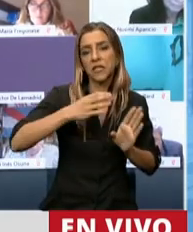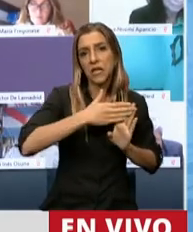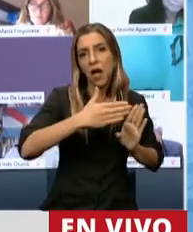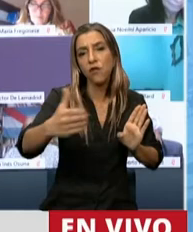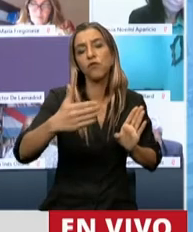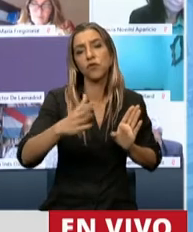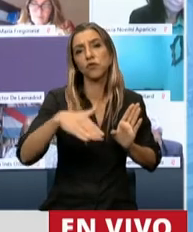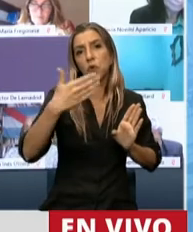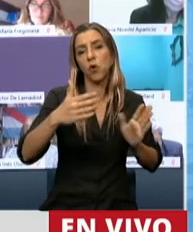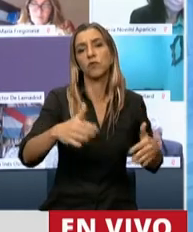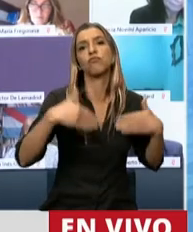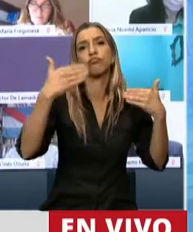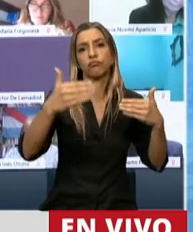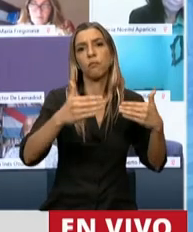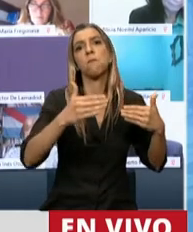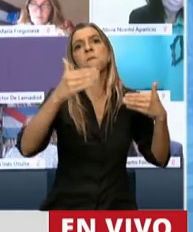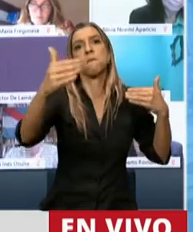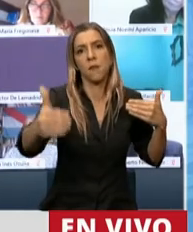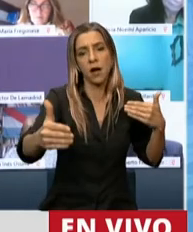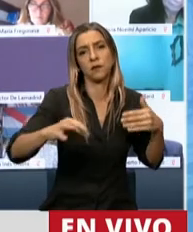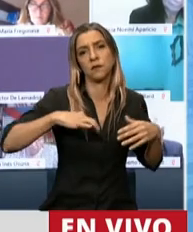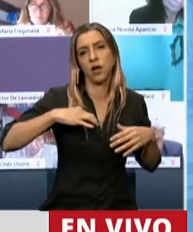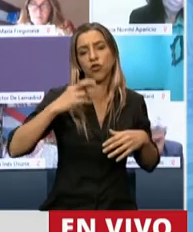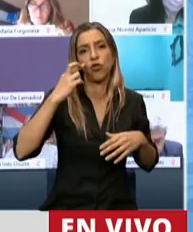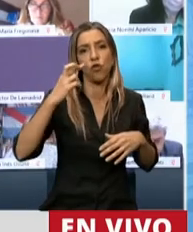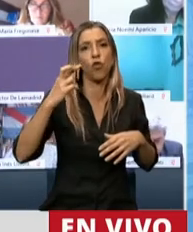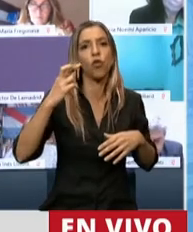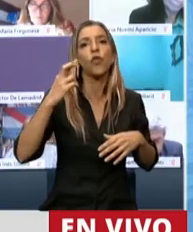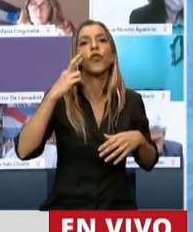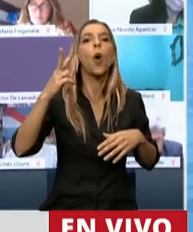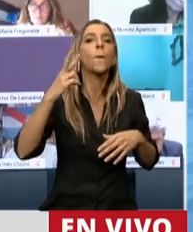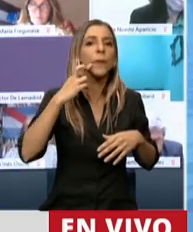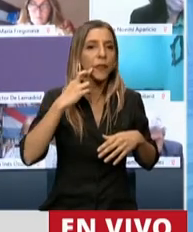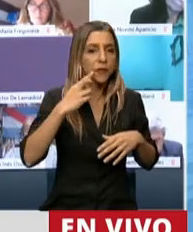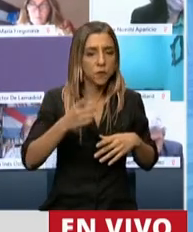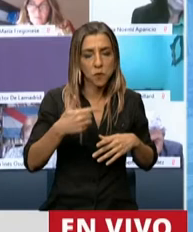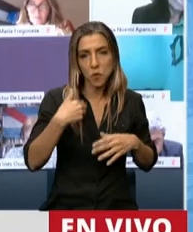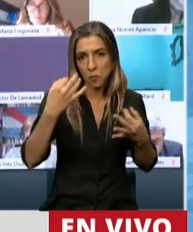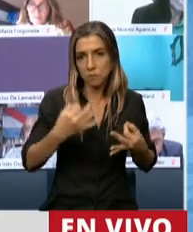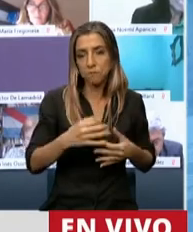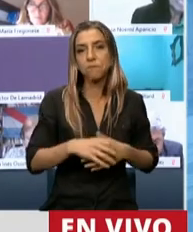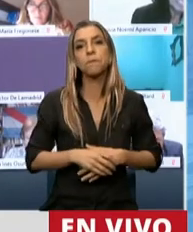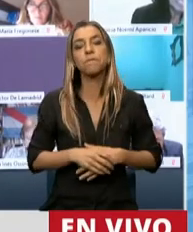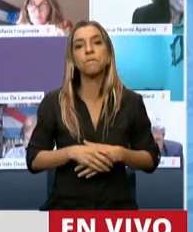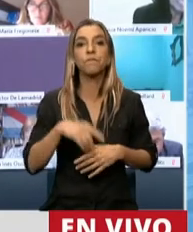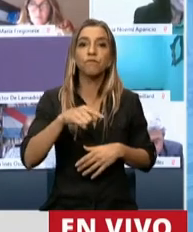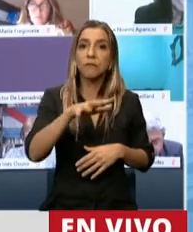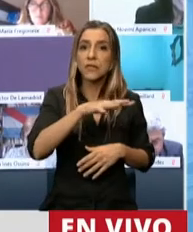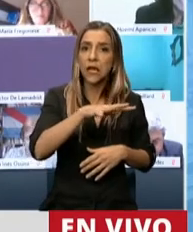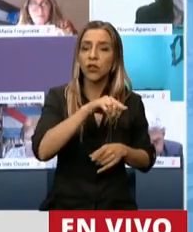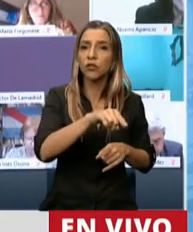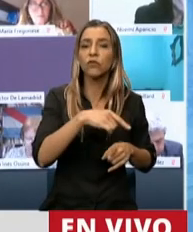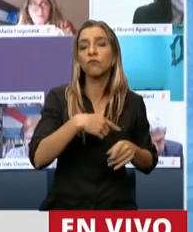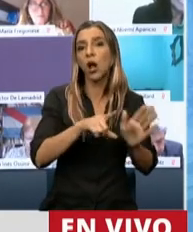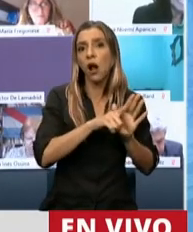fue ampliado hasta el 2019. Este sector, después de la sanción de esta ley,